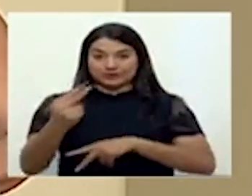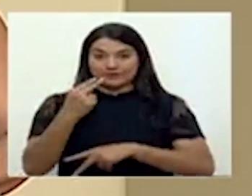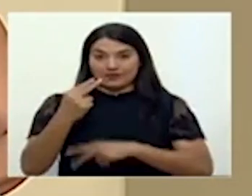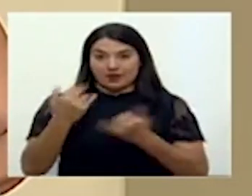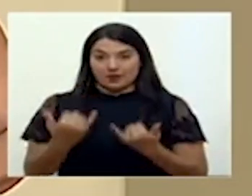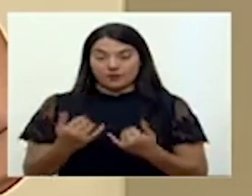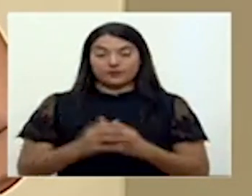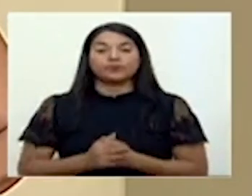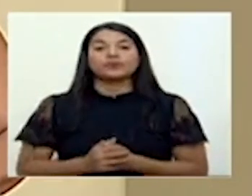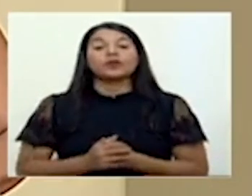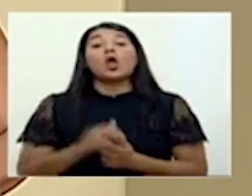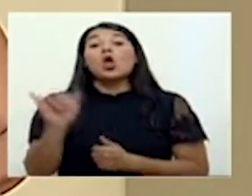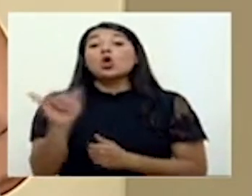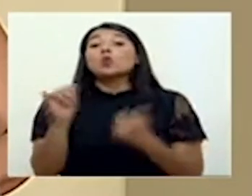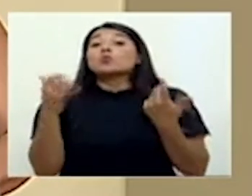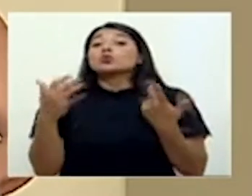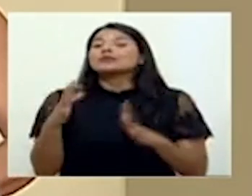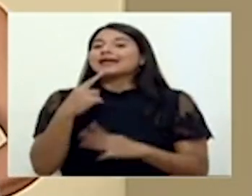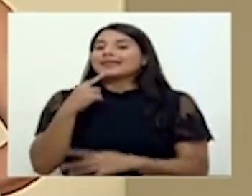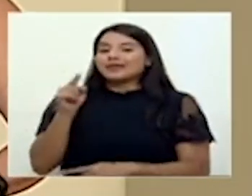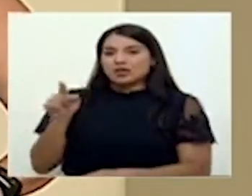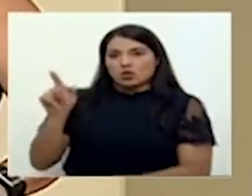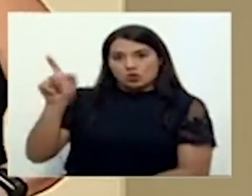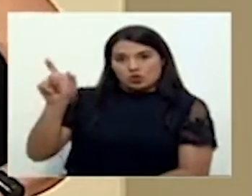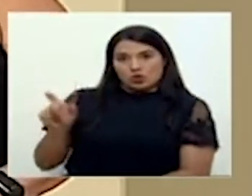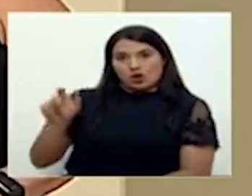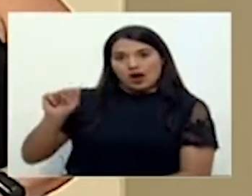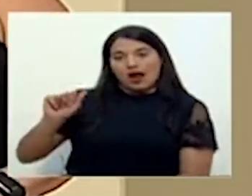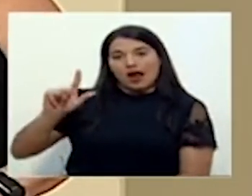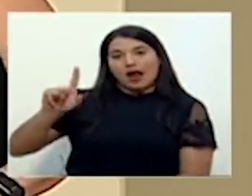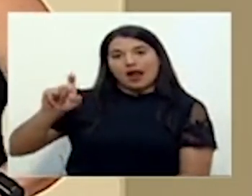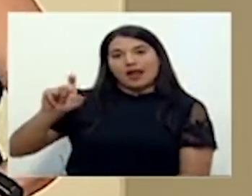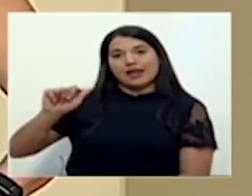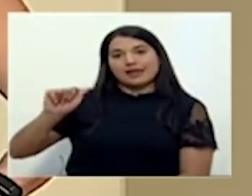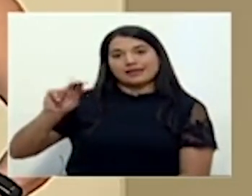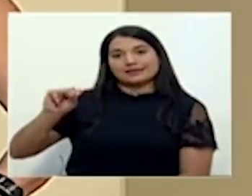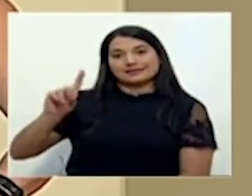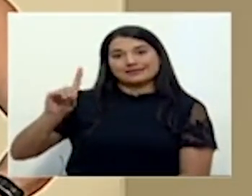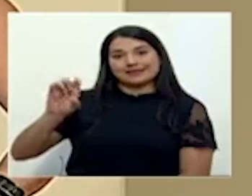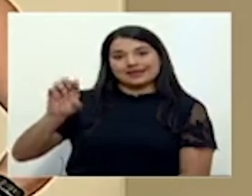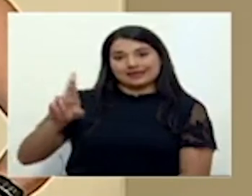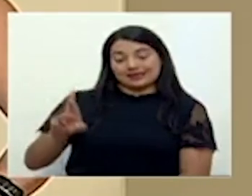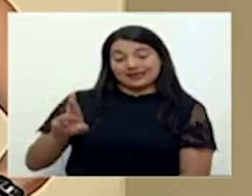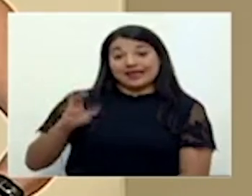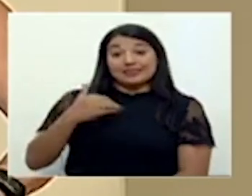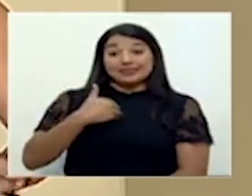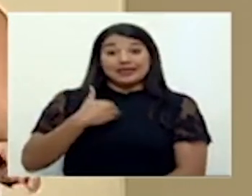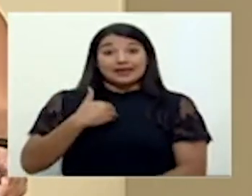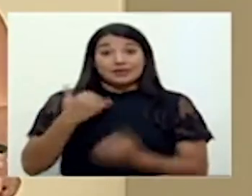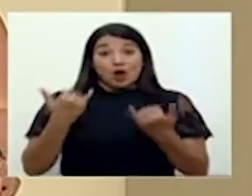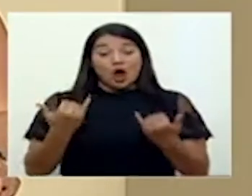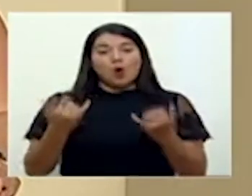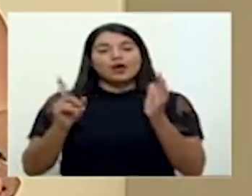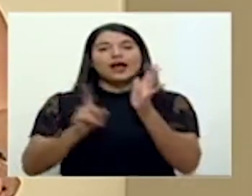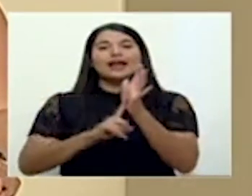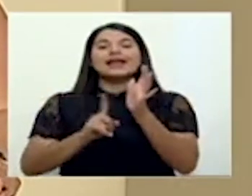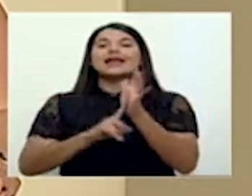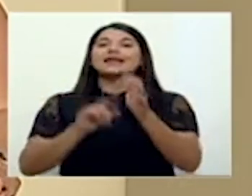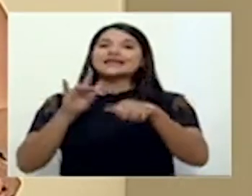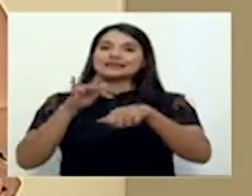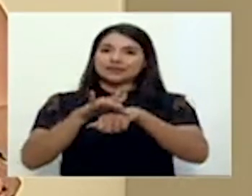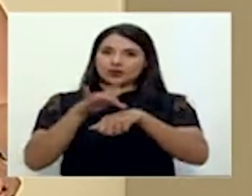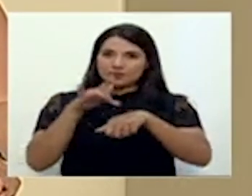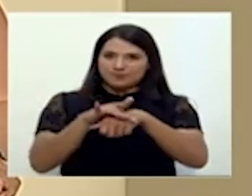Como ya lo mencionó don Alexander, tenemos en esta alerta temprana que responde a una alerta